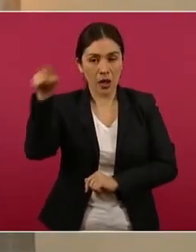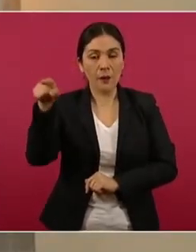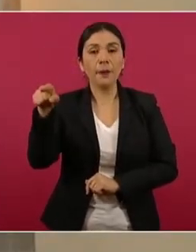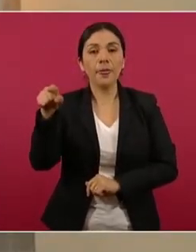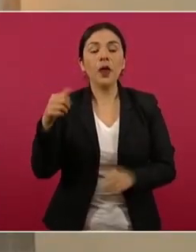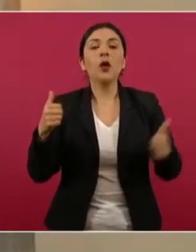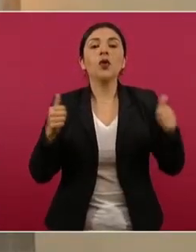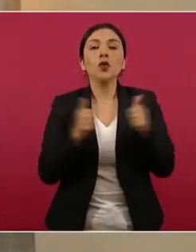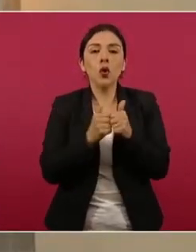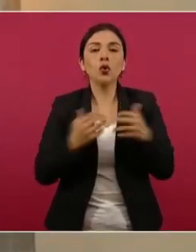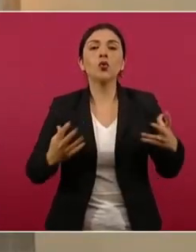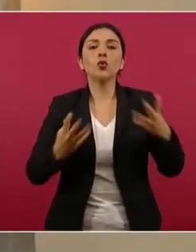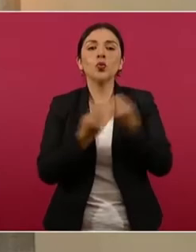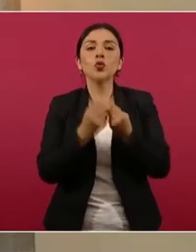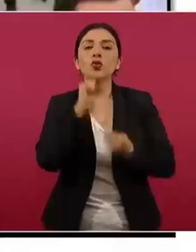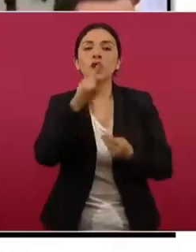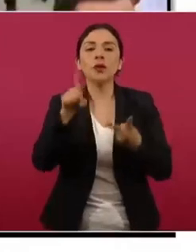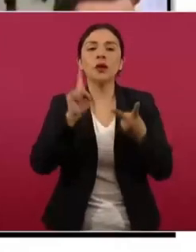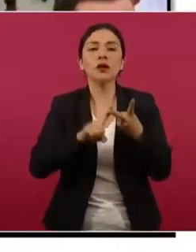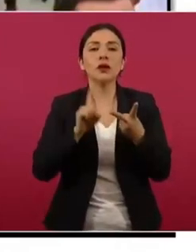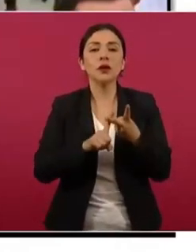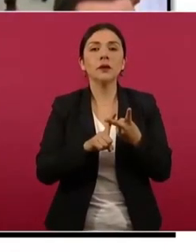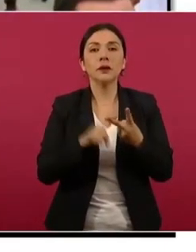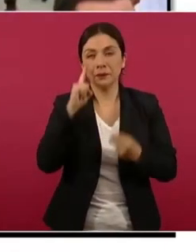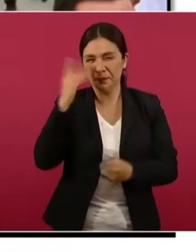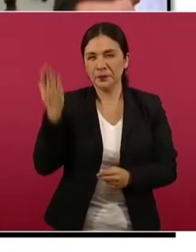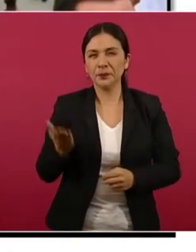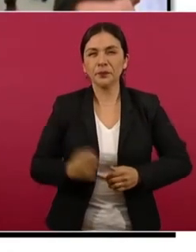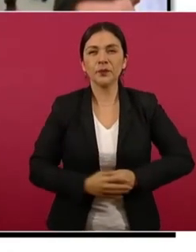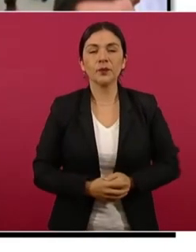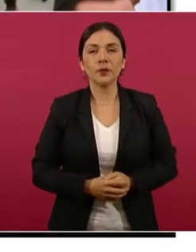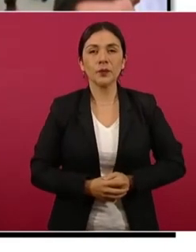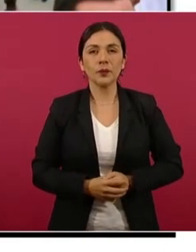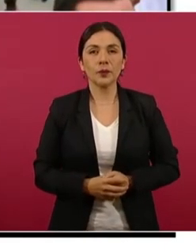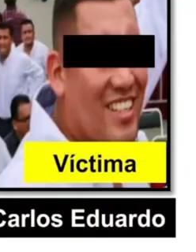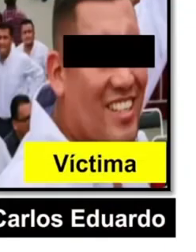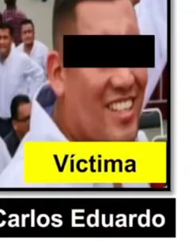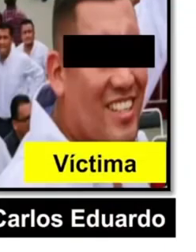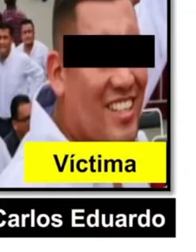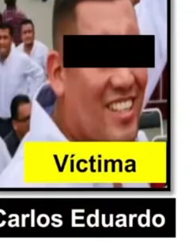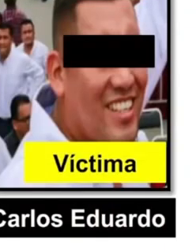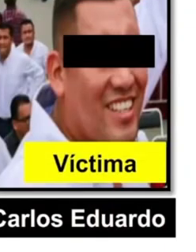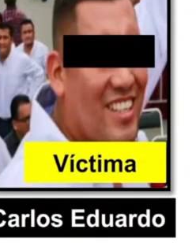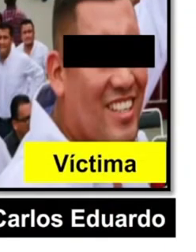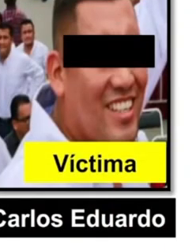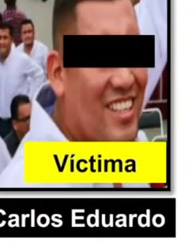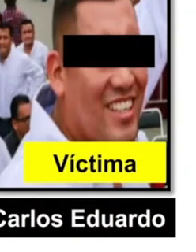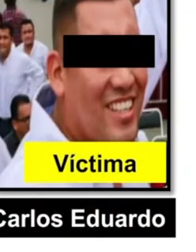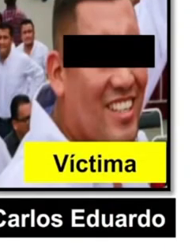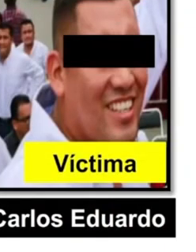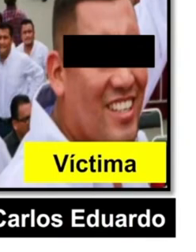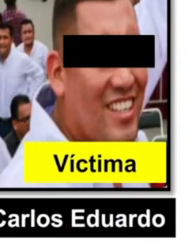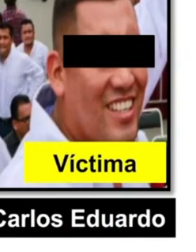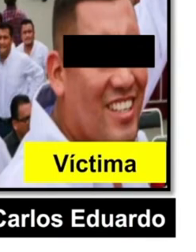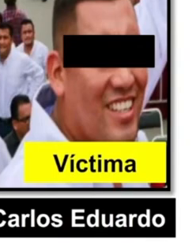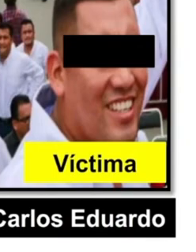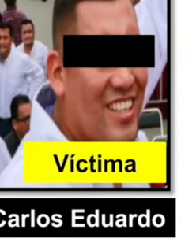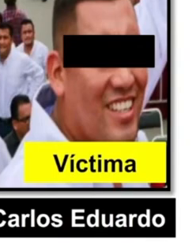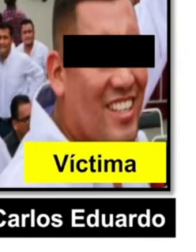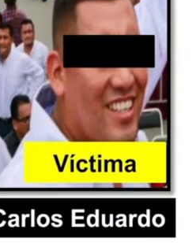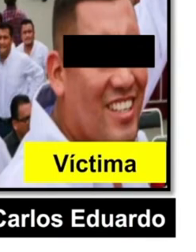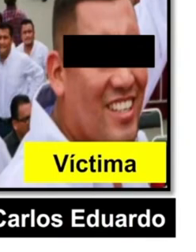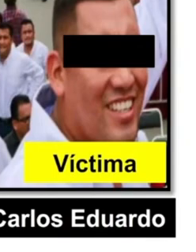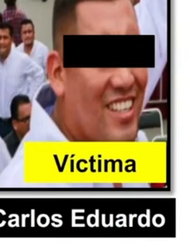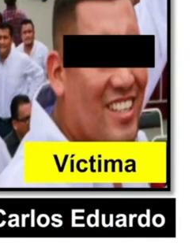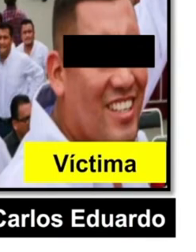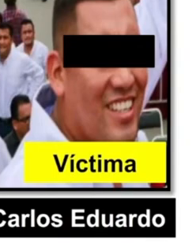en coordinación con la Secretaría de Seguridad y Protección Ciudadana, a través de la Coordinación Antisecuestros, que se logró